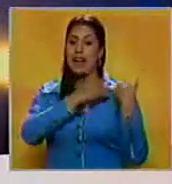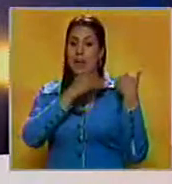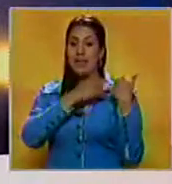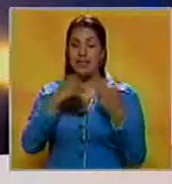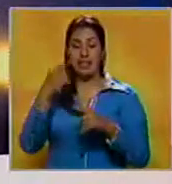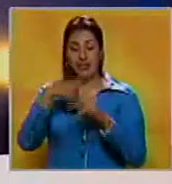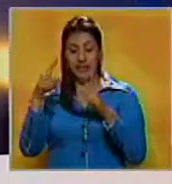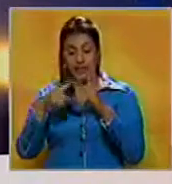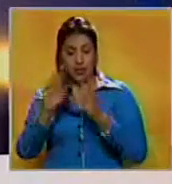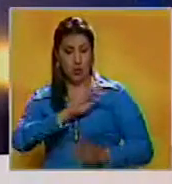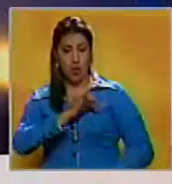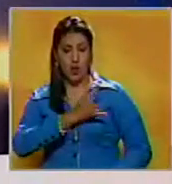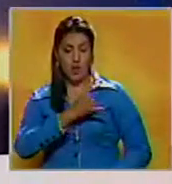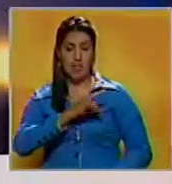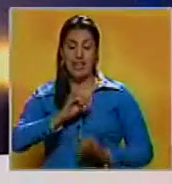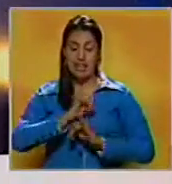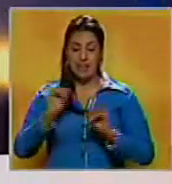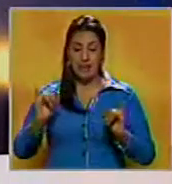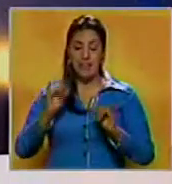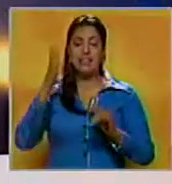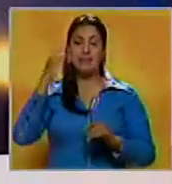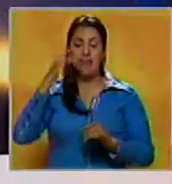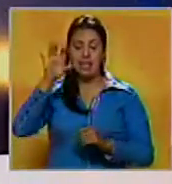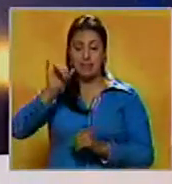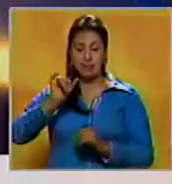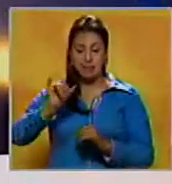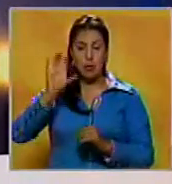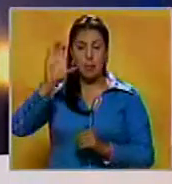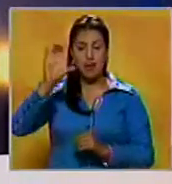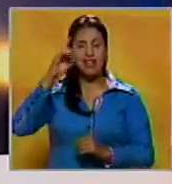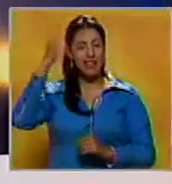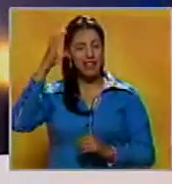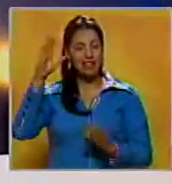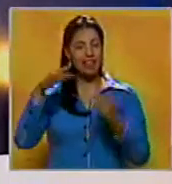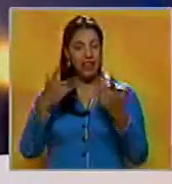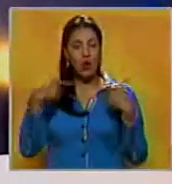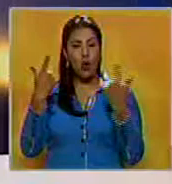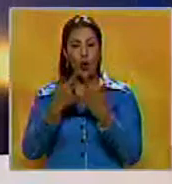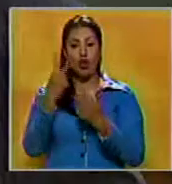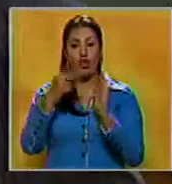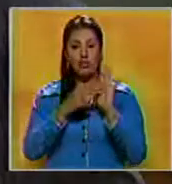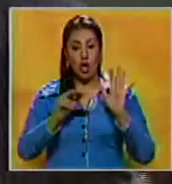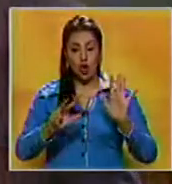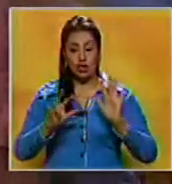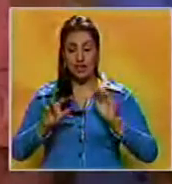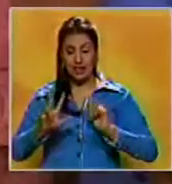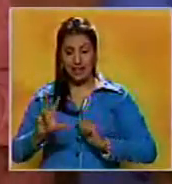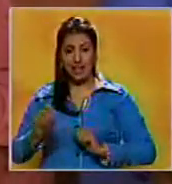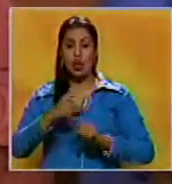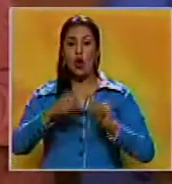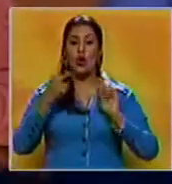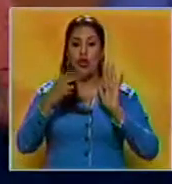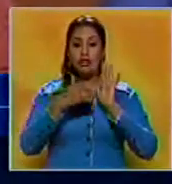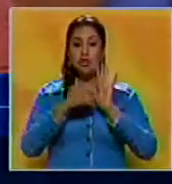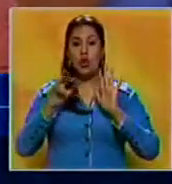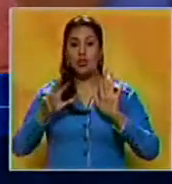Representantes de varias universidades autónomas y experimentales del país consideran que los decretos 2830 y